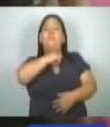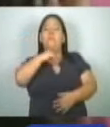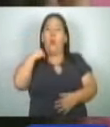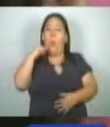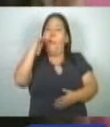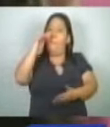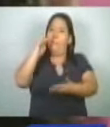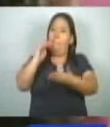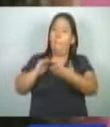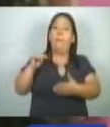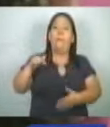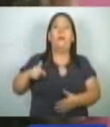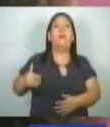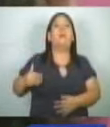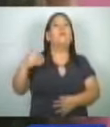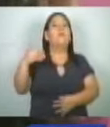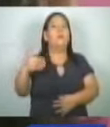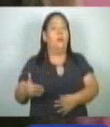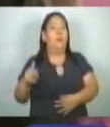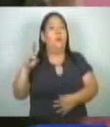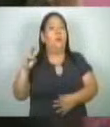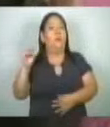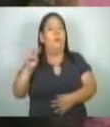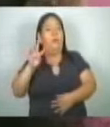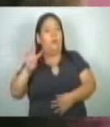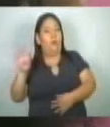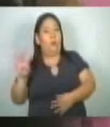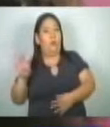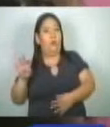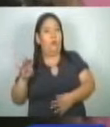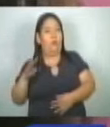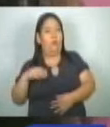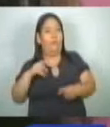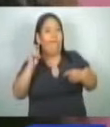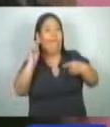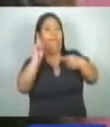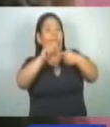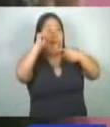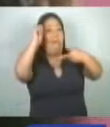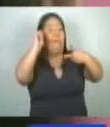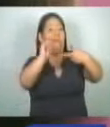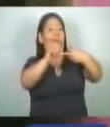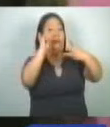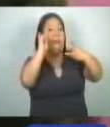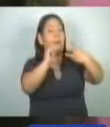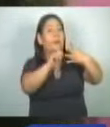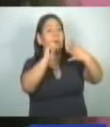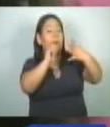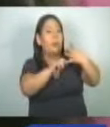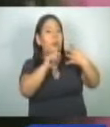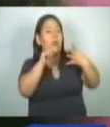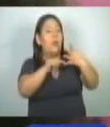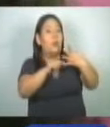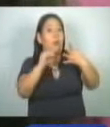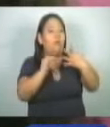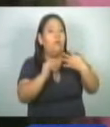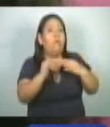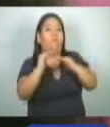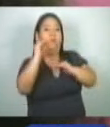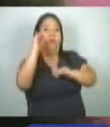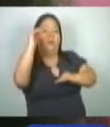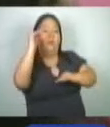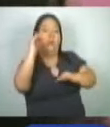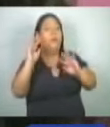para este año 2024 hemos tenido puntos importantes en los que se ha ido a un pico mucho más elevado.